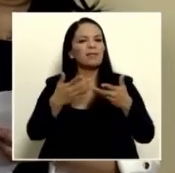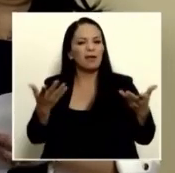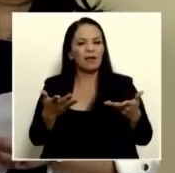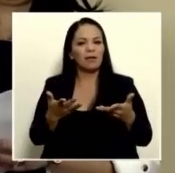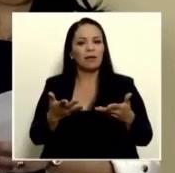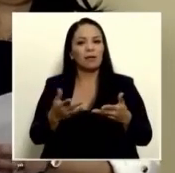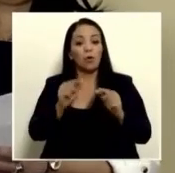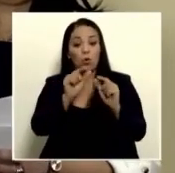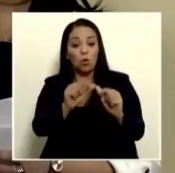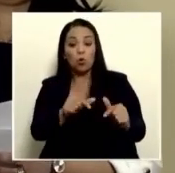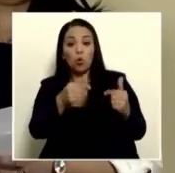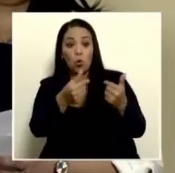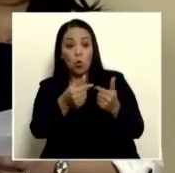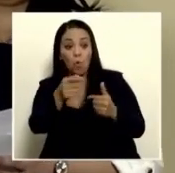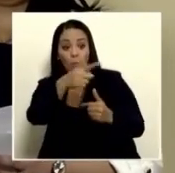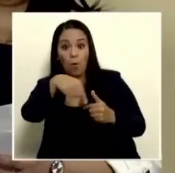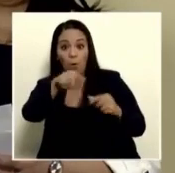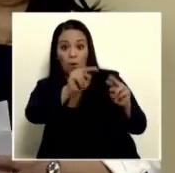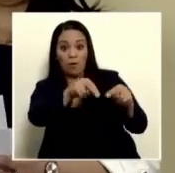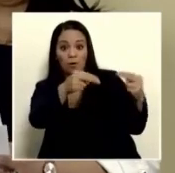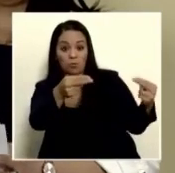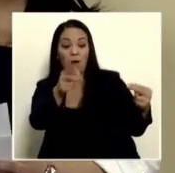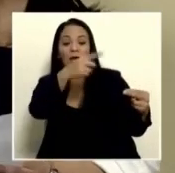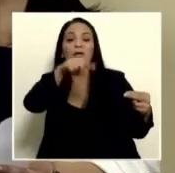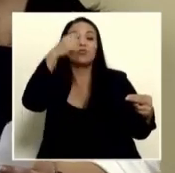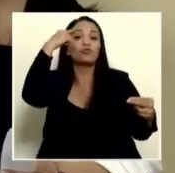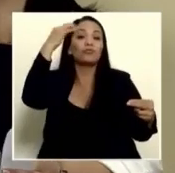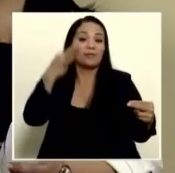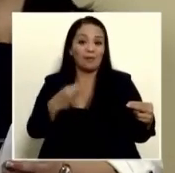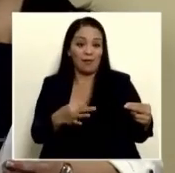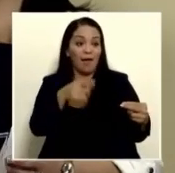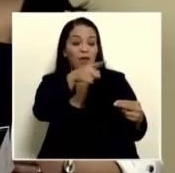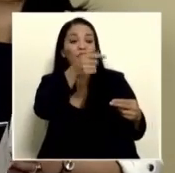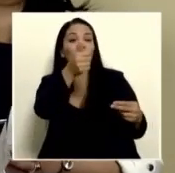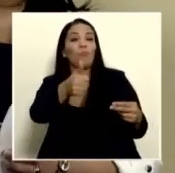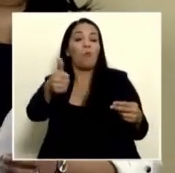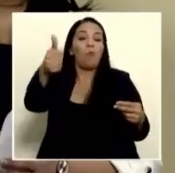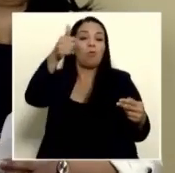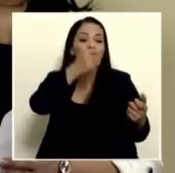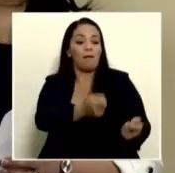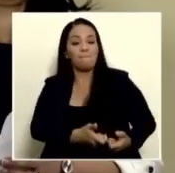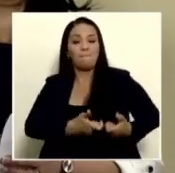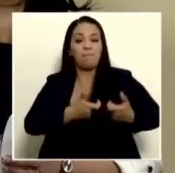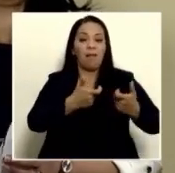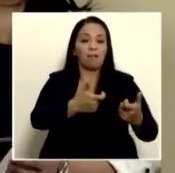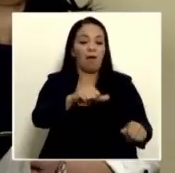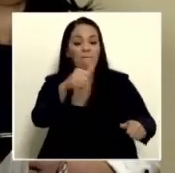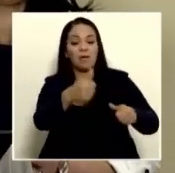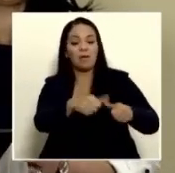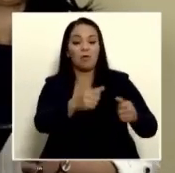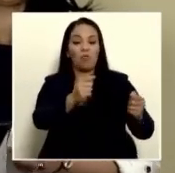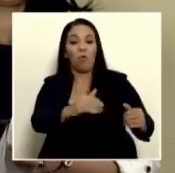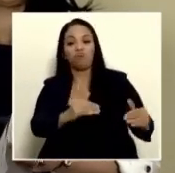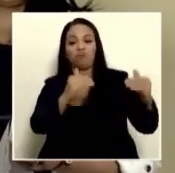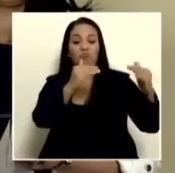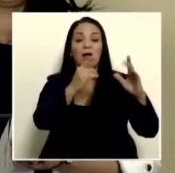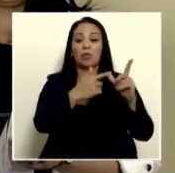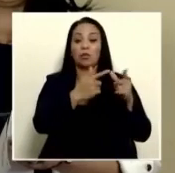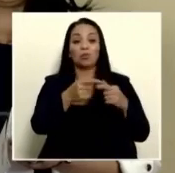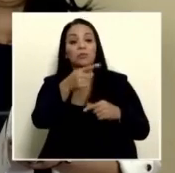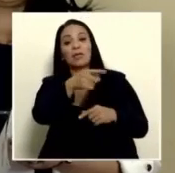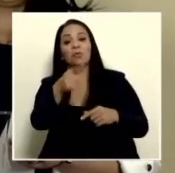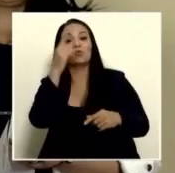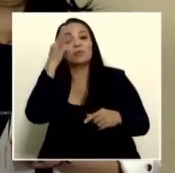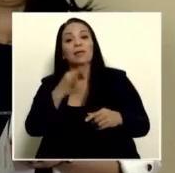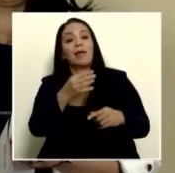piensa que por sus apellidos y abolengo tiene la libertad de hacer como diría la